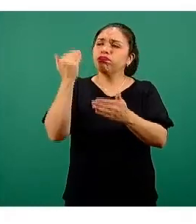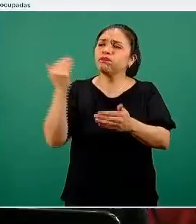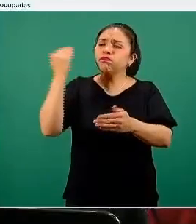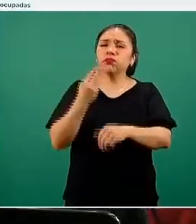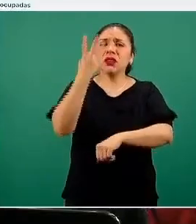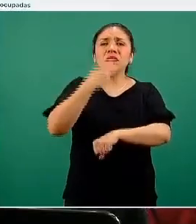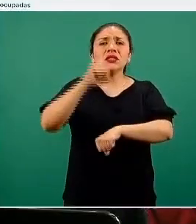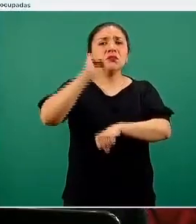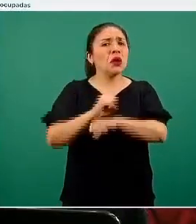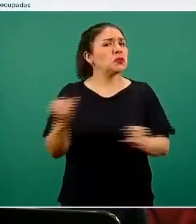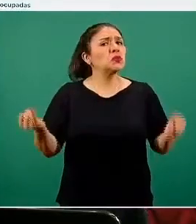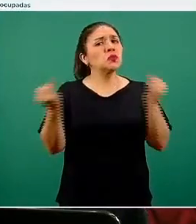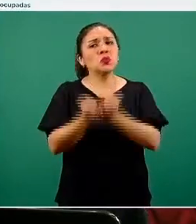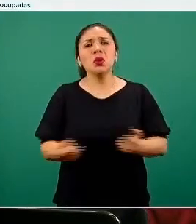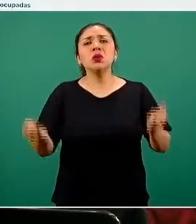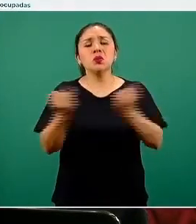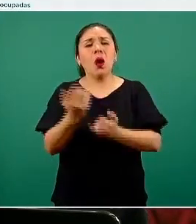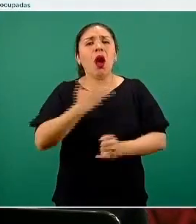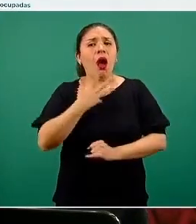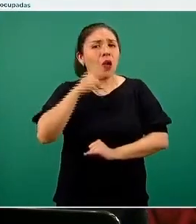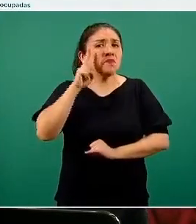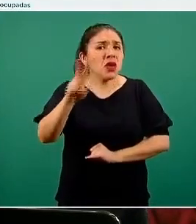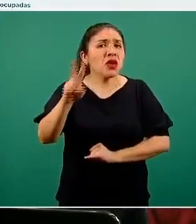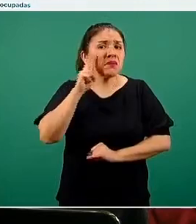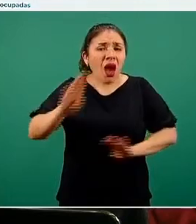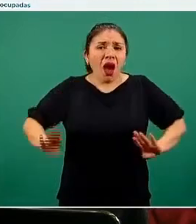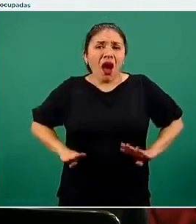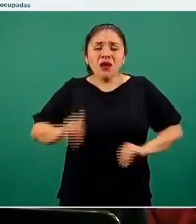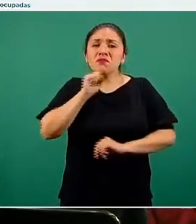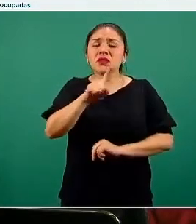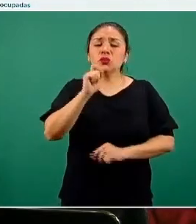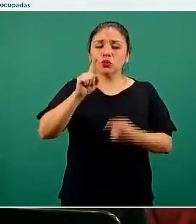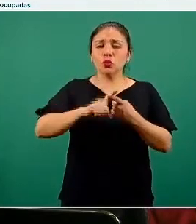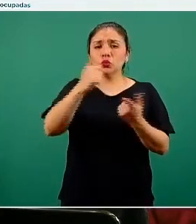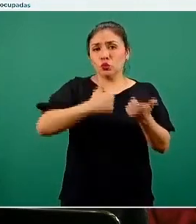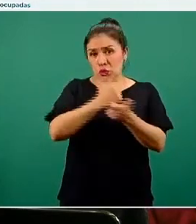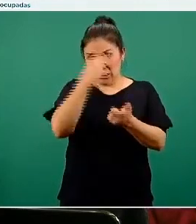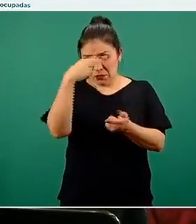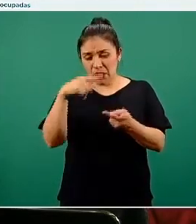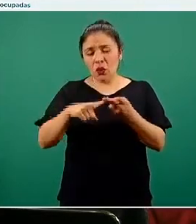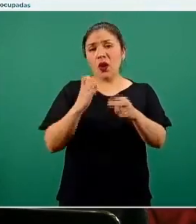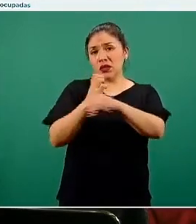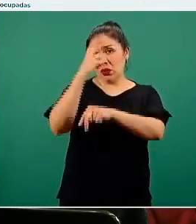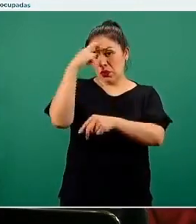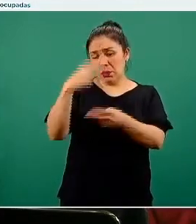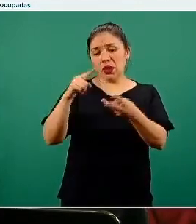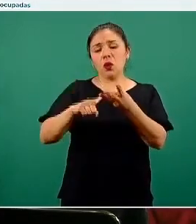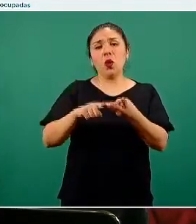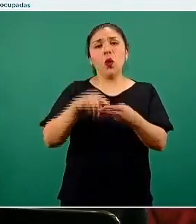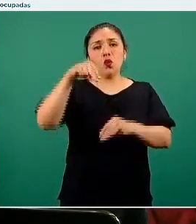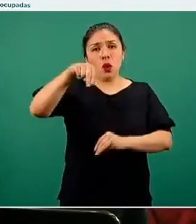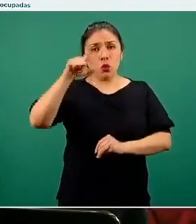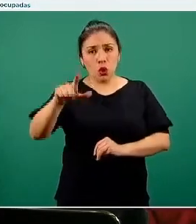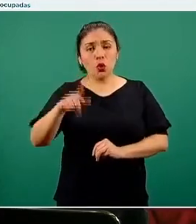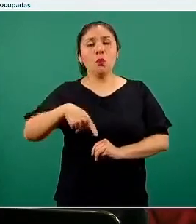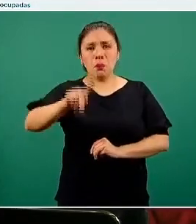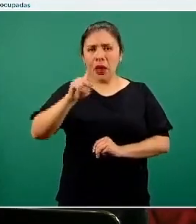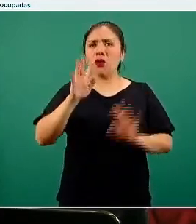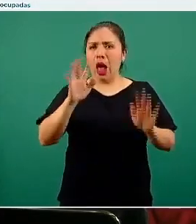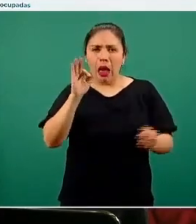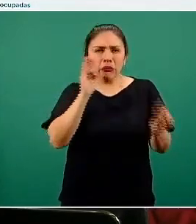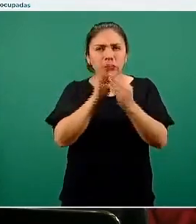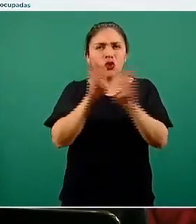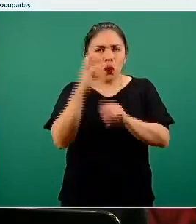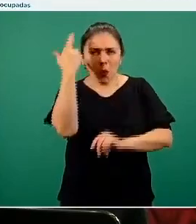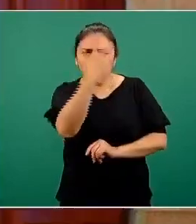menos tres semanas, cuatro semanas, hemos visto en esta condición, que son la Ciudad de México, el Estado de México y Nuevo León, aunque si revisamos